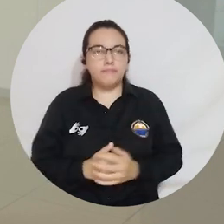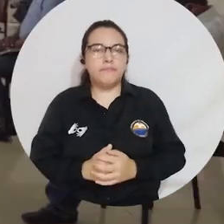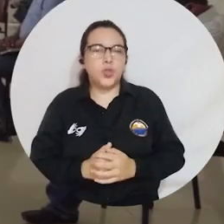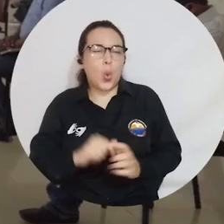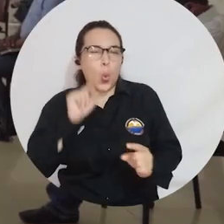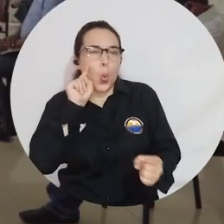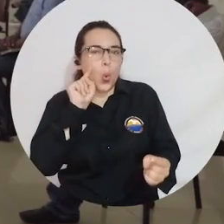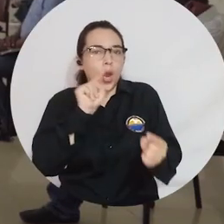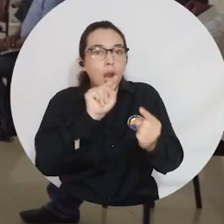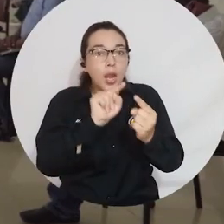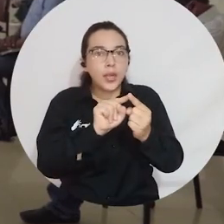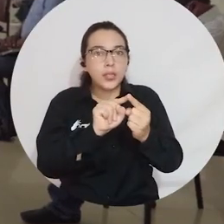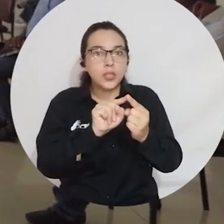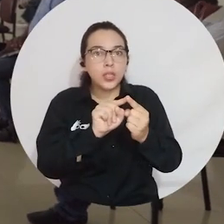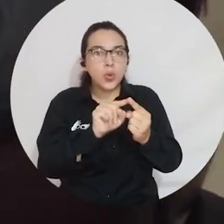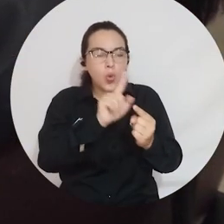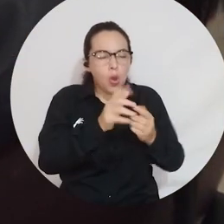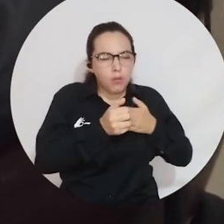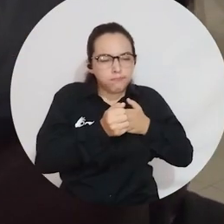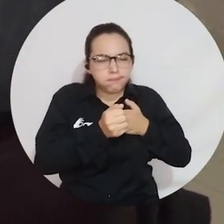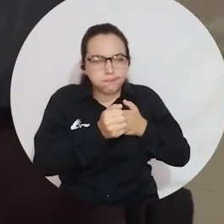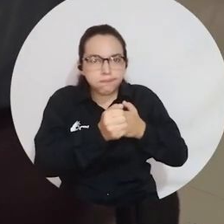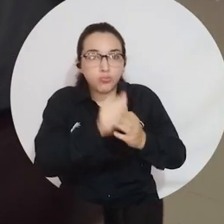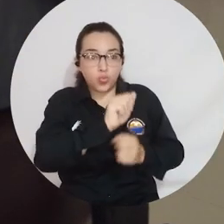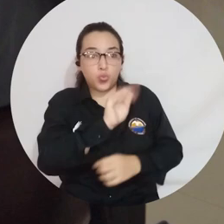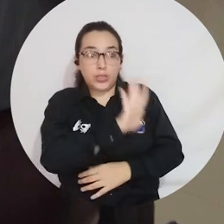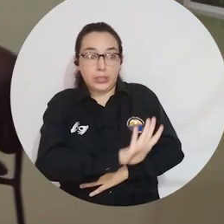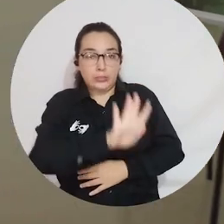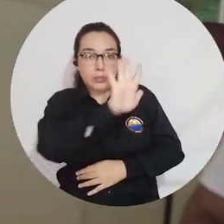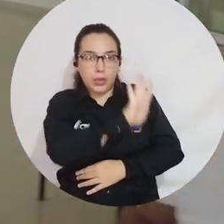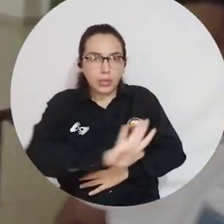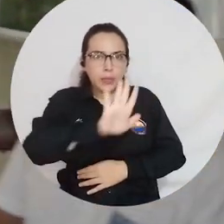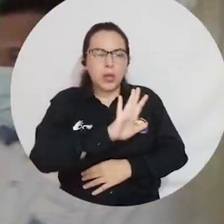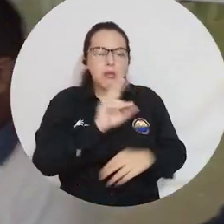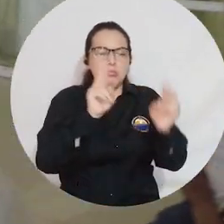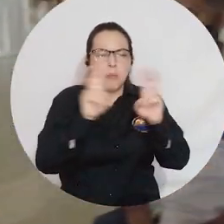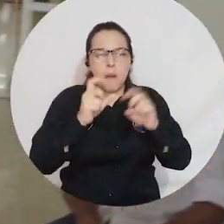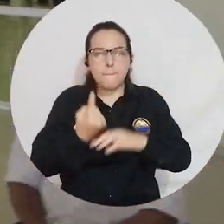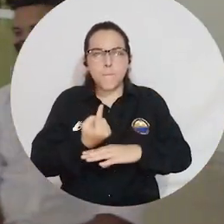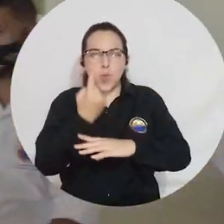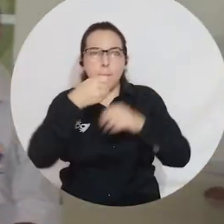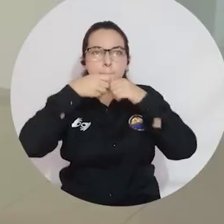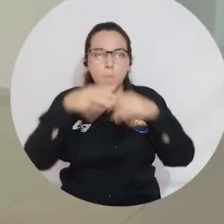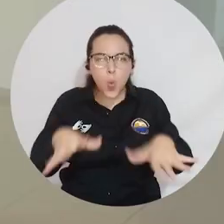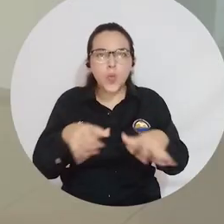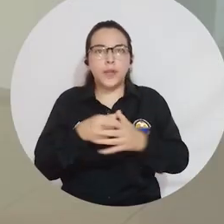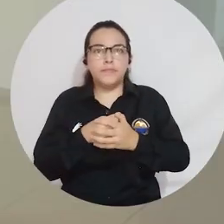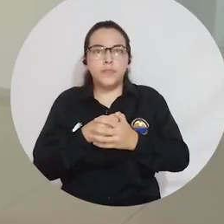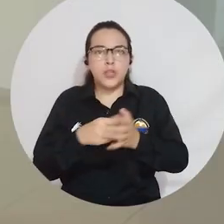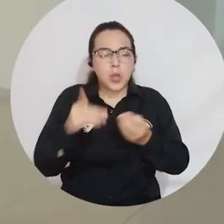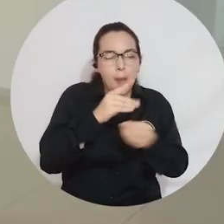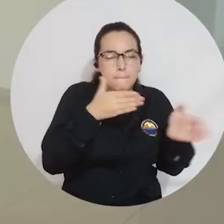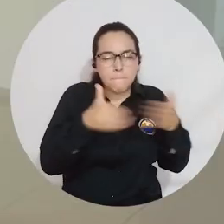establecer una hoja de ruta para el Departamento, fortalecer todo el tema de políticas públicas, diseño de